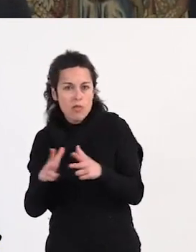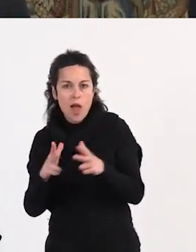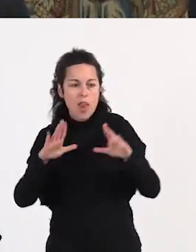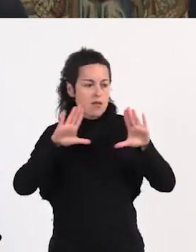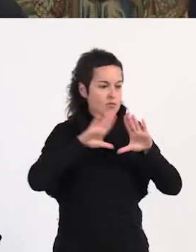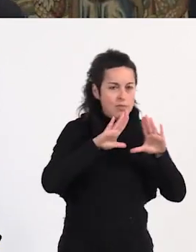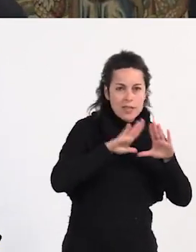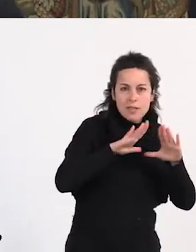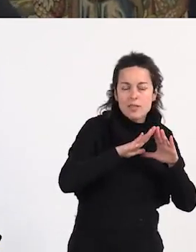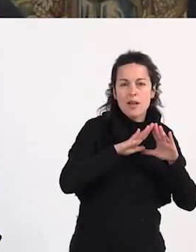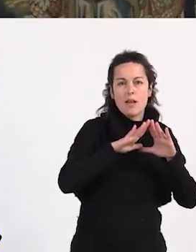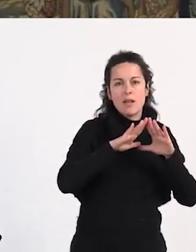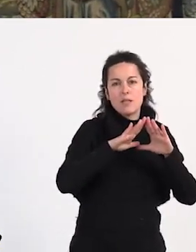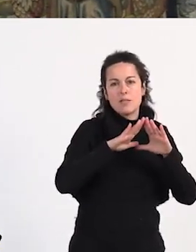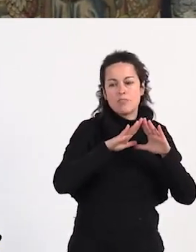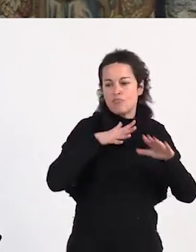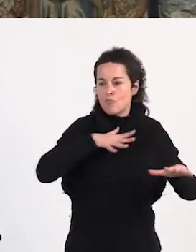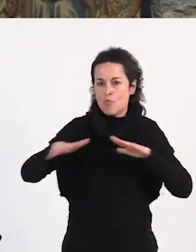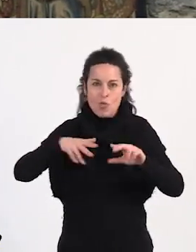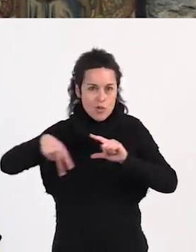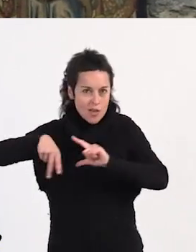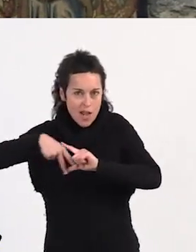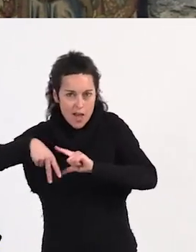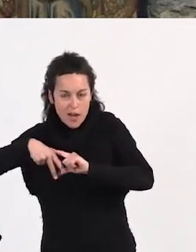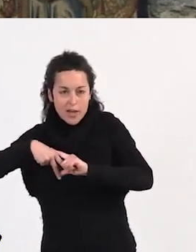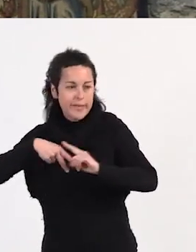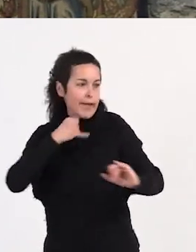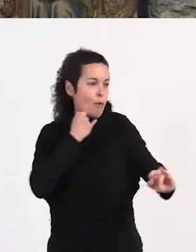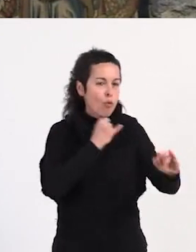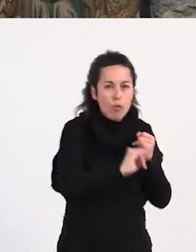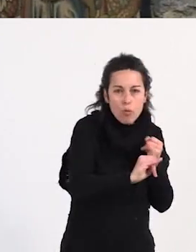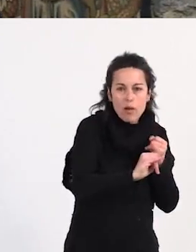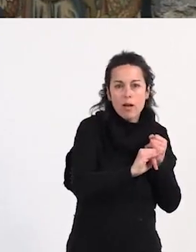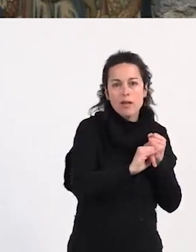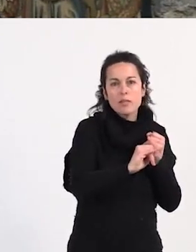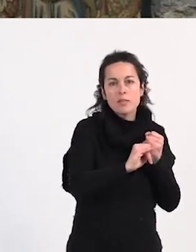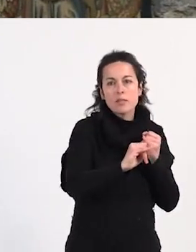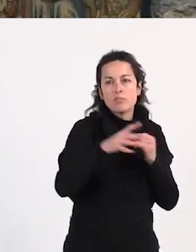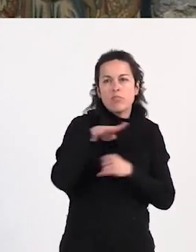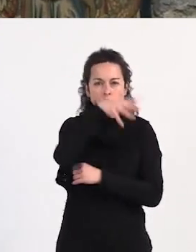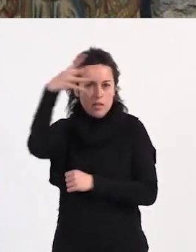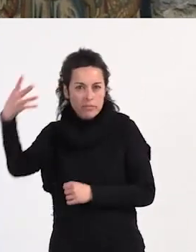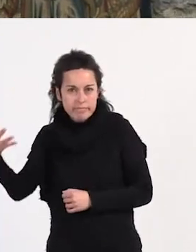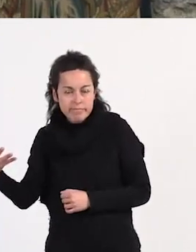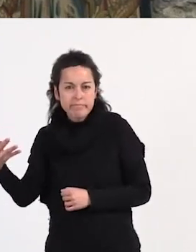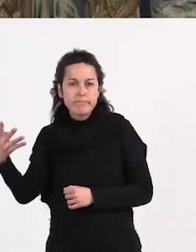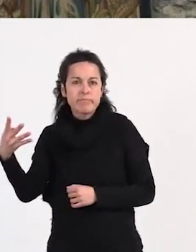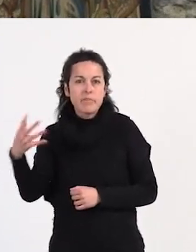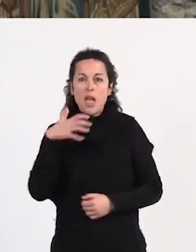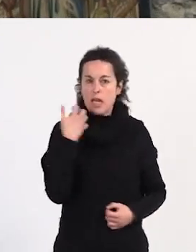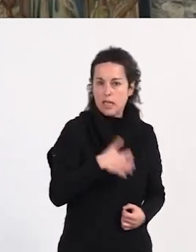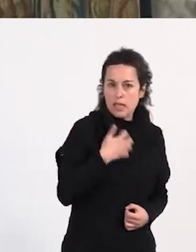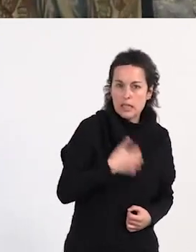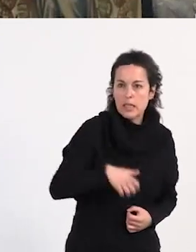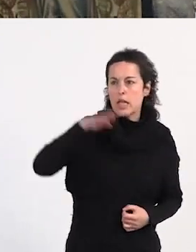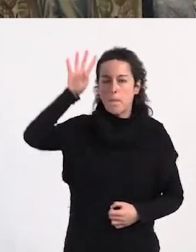feministas, en movimientos anarquistas, de Ocupas, movimiento LGTBI, en Argentina,